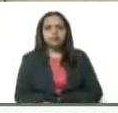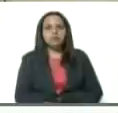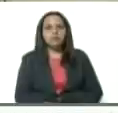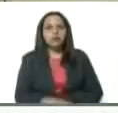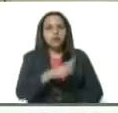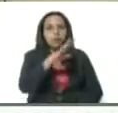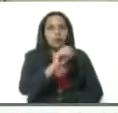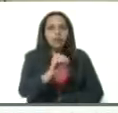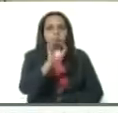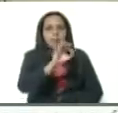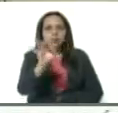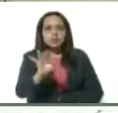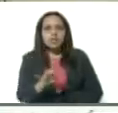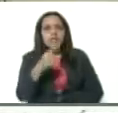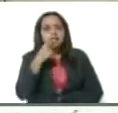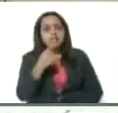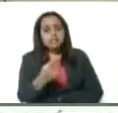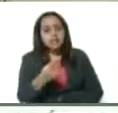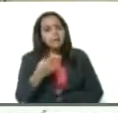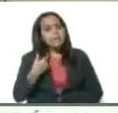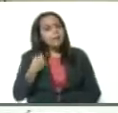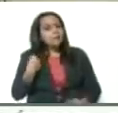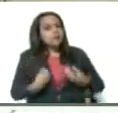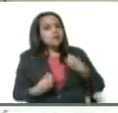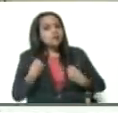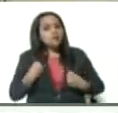40% dice, me preocupa.